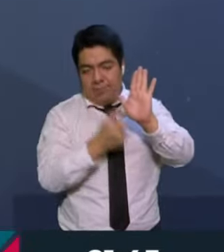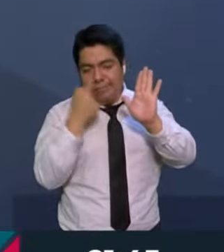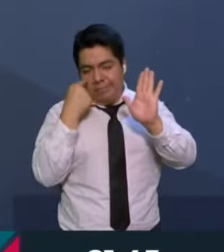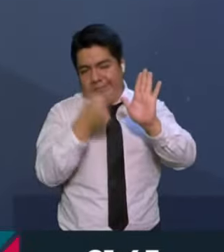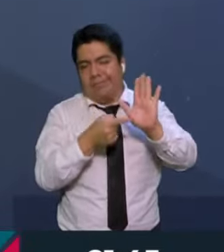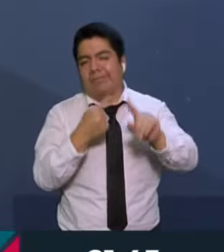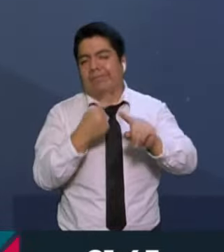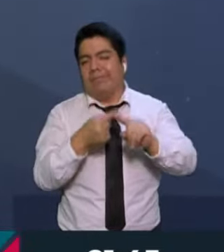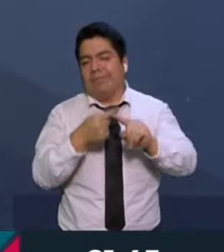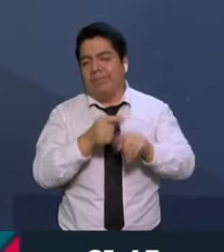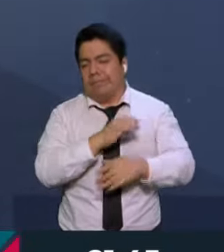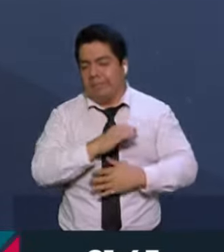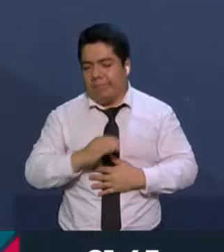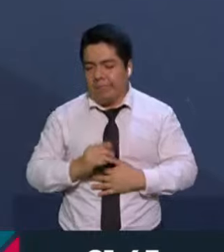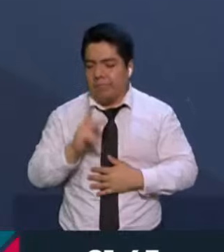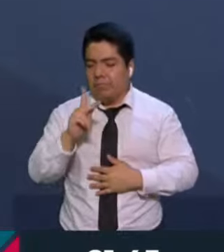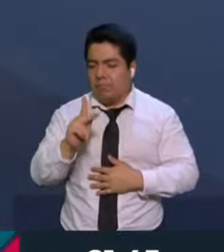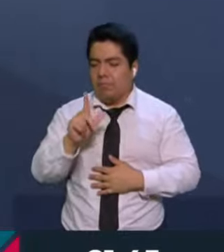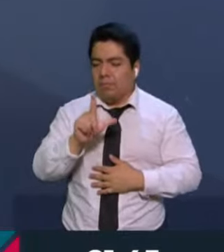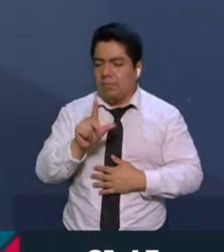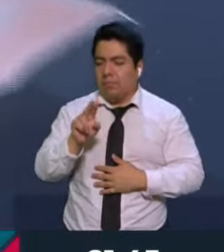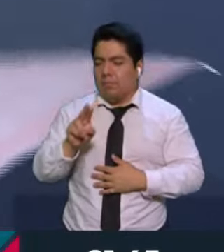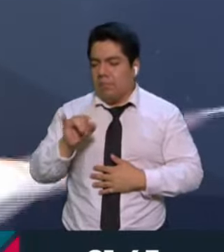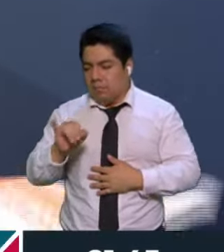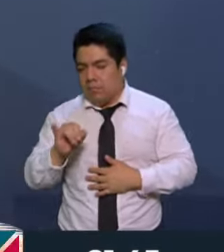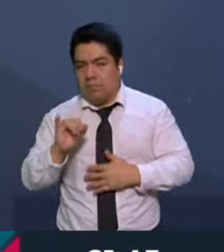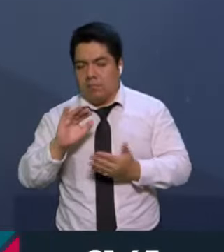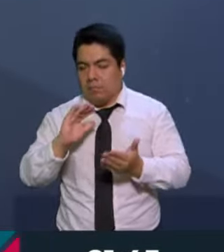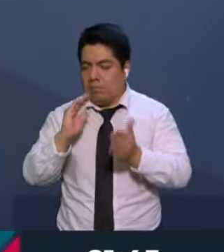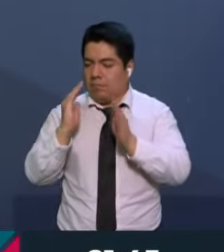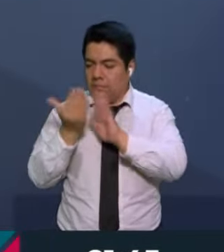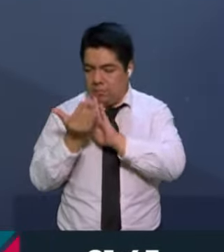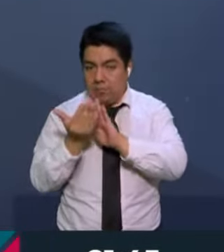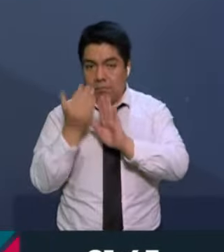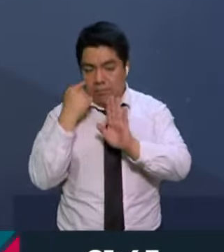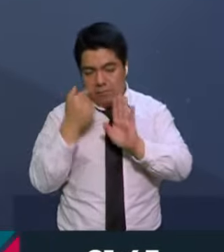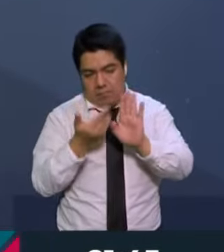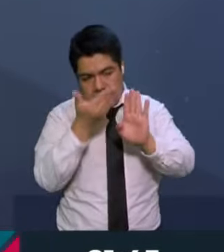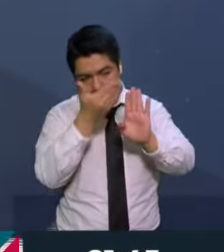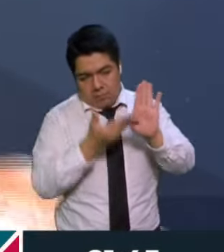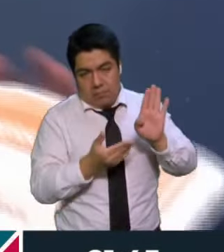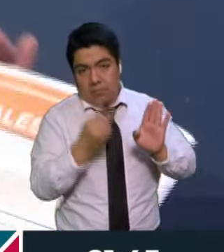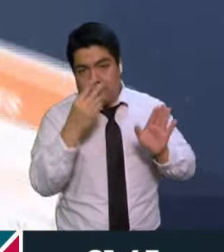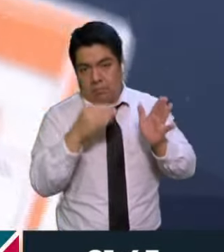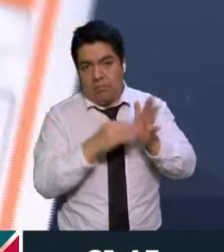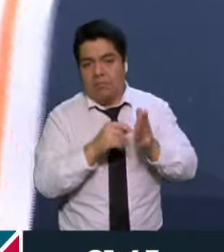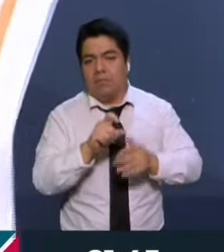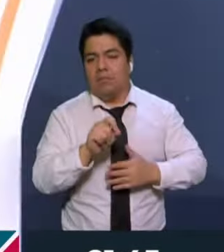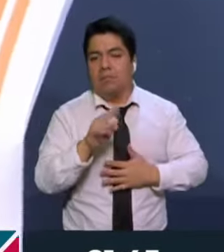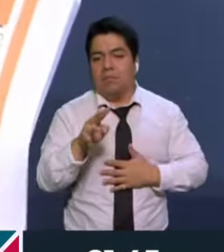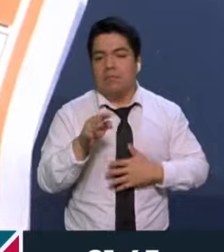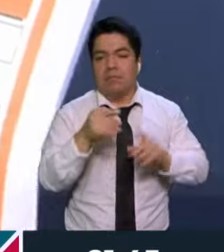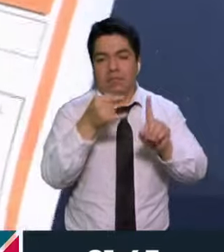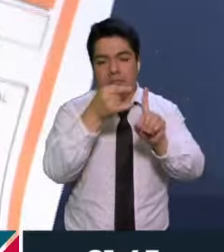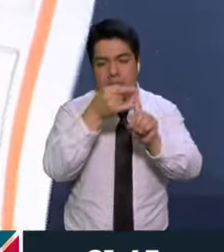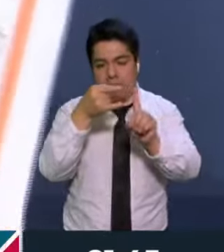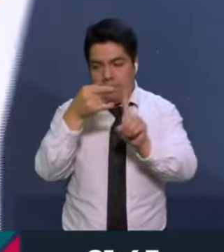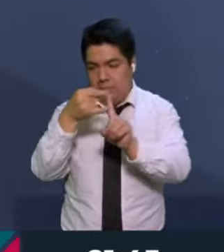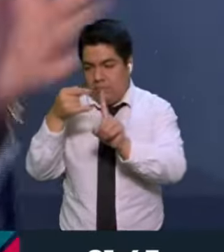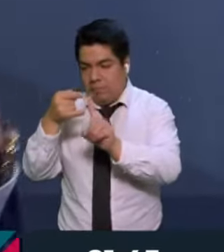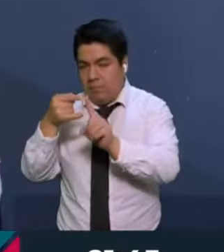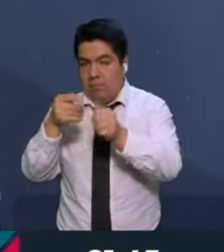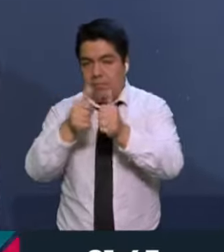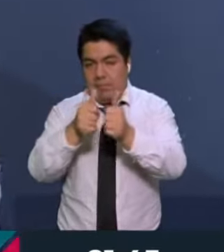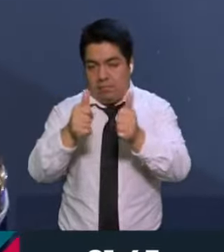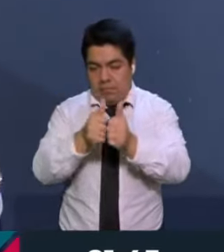candidatos plurinominales. Y al frente, como te decía, en esta elección del 2024 ya aparecieron todos por separado,